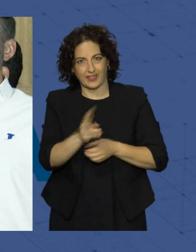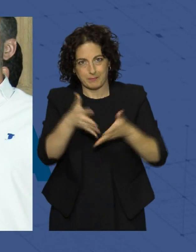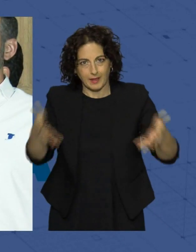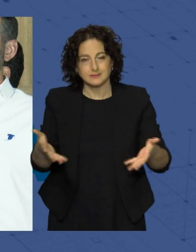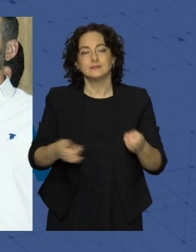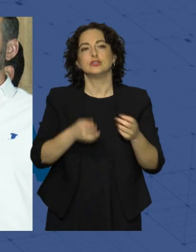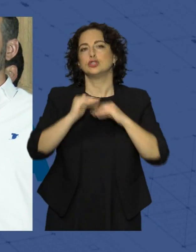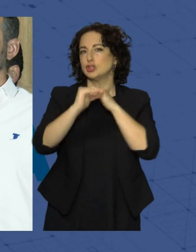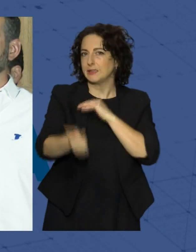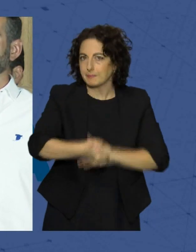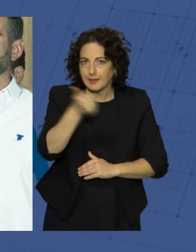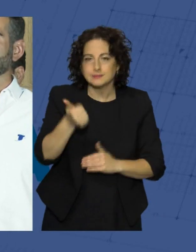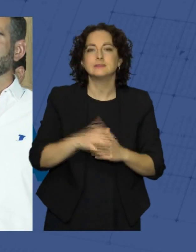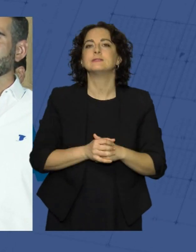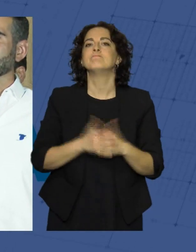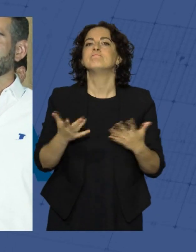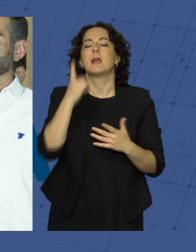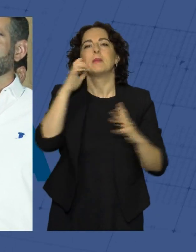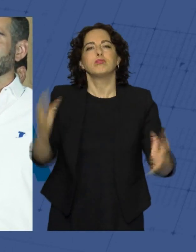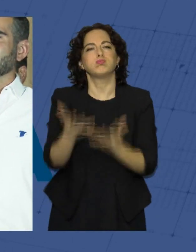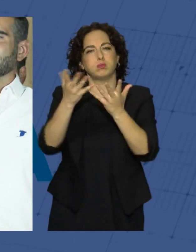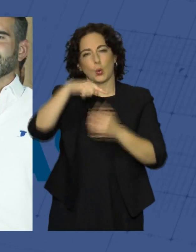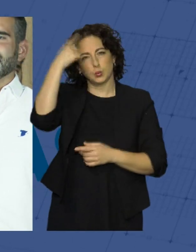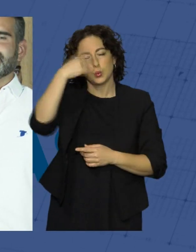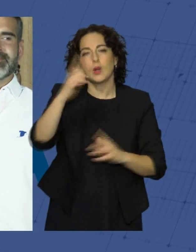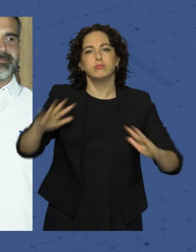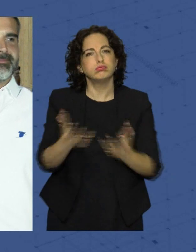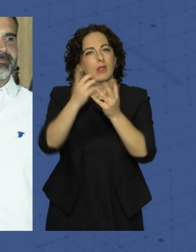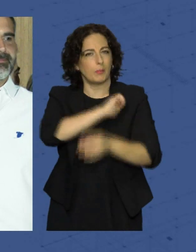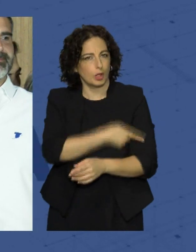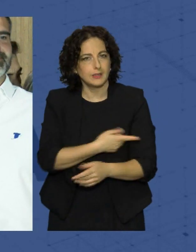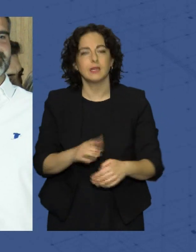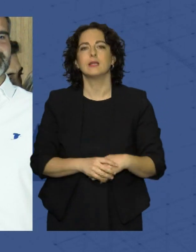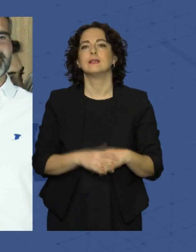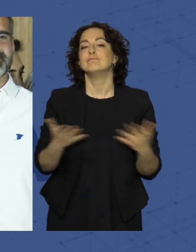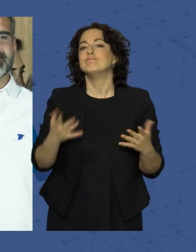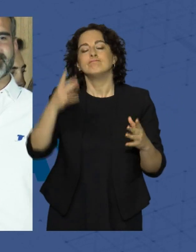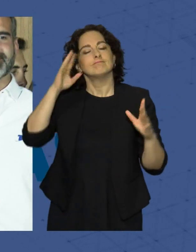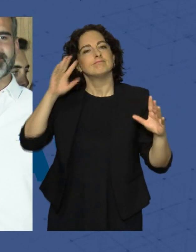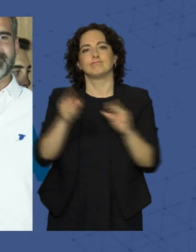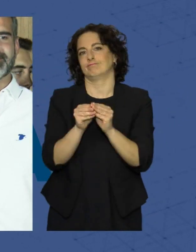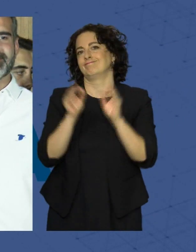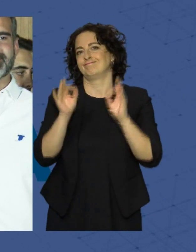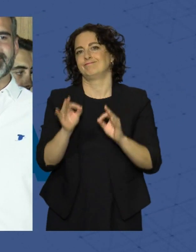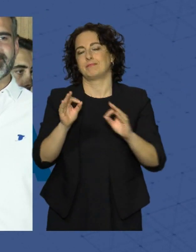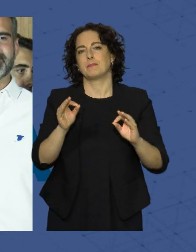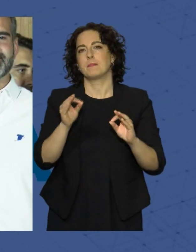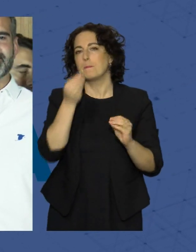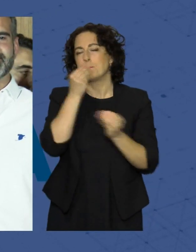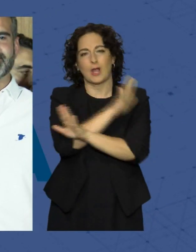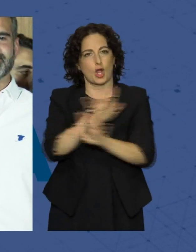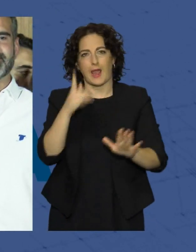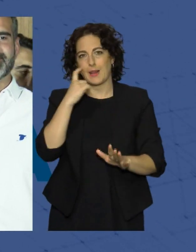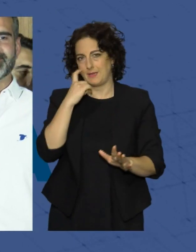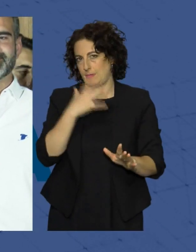sostenible, por una Almería que potencia la cultura, que potencia el deporte. En fin y al cabo, por la mejor versión de